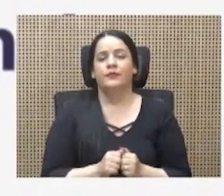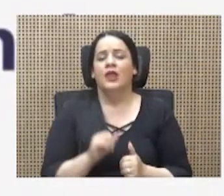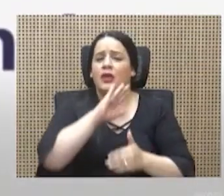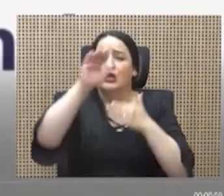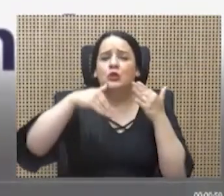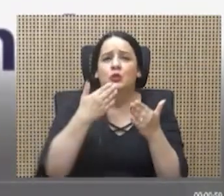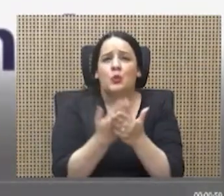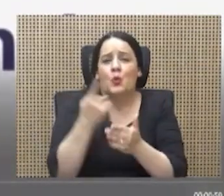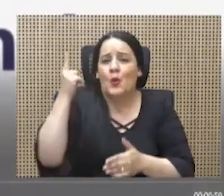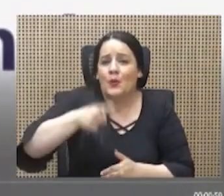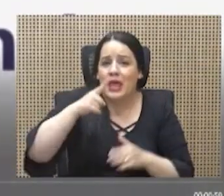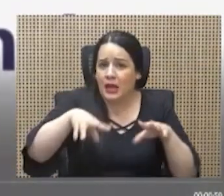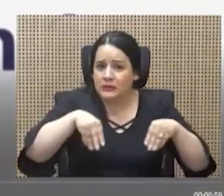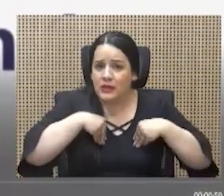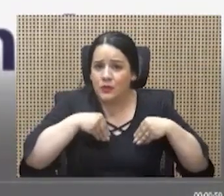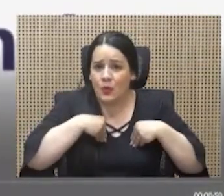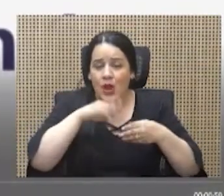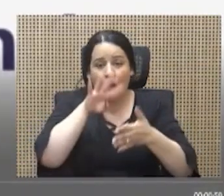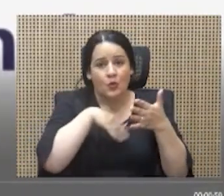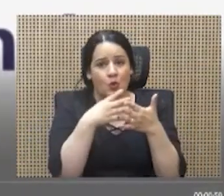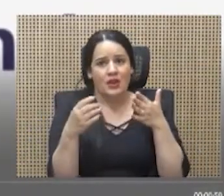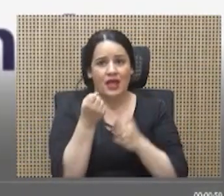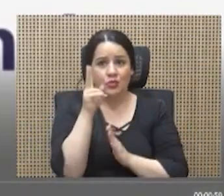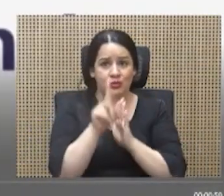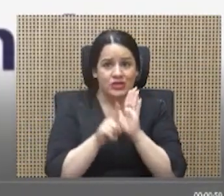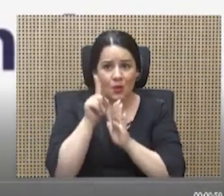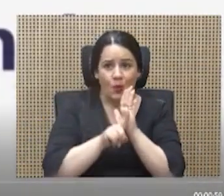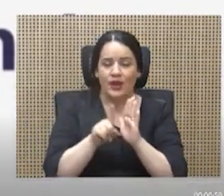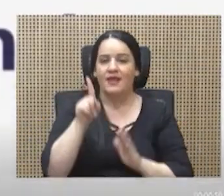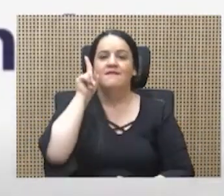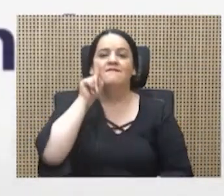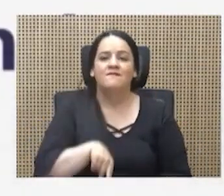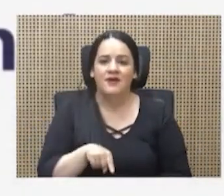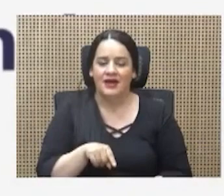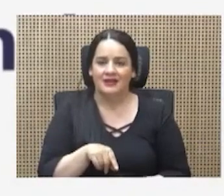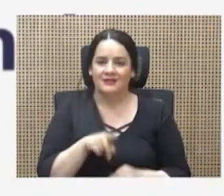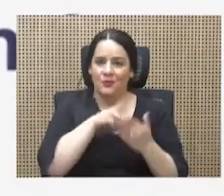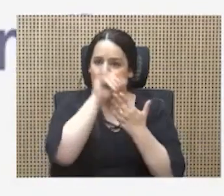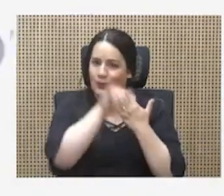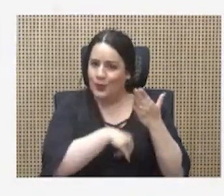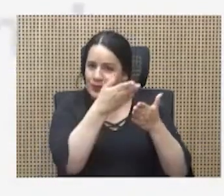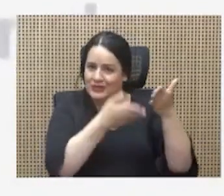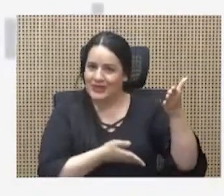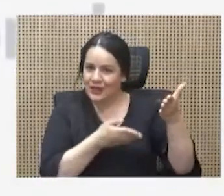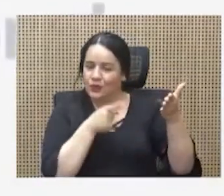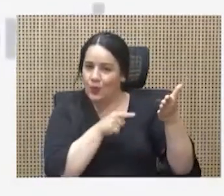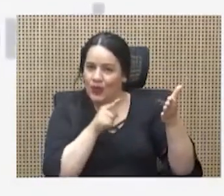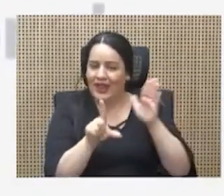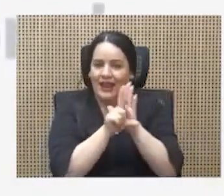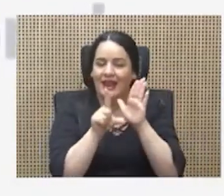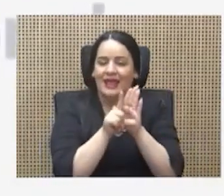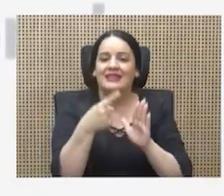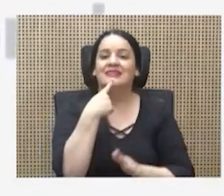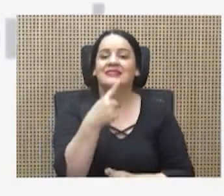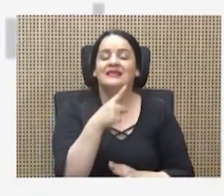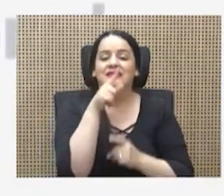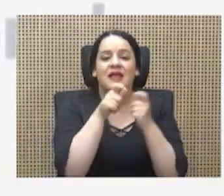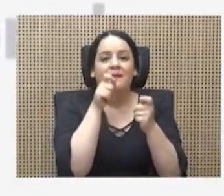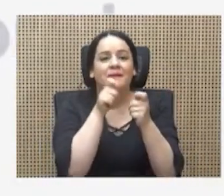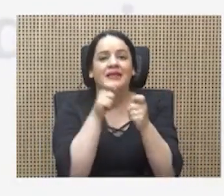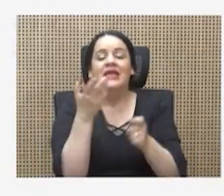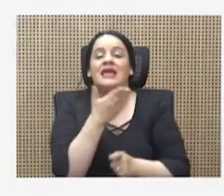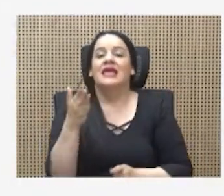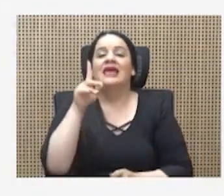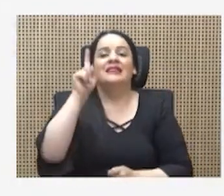todos están obligados a aceptar las jornadas excepcionales? Falso. El proyecto de ley dice específicamente